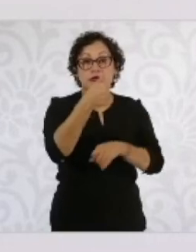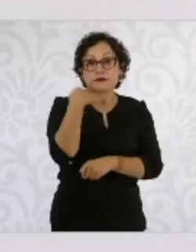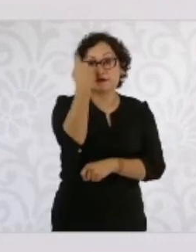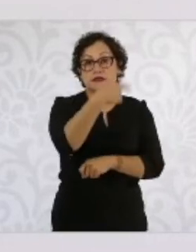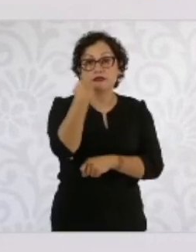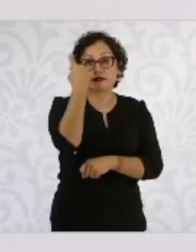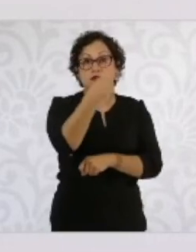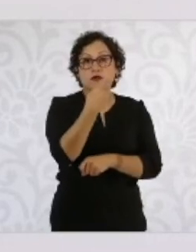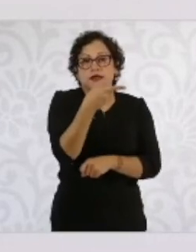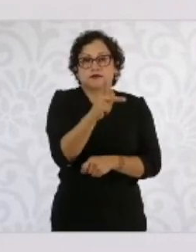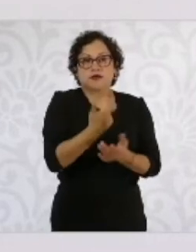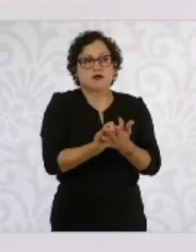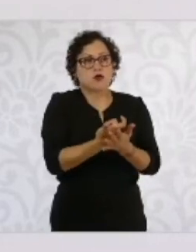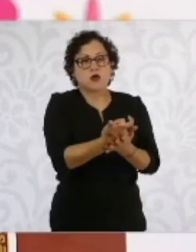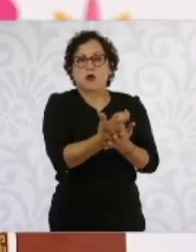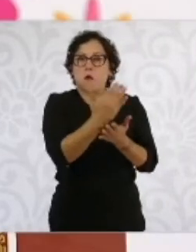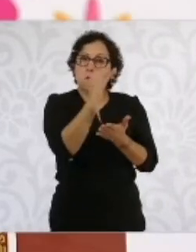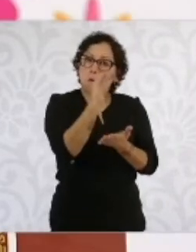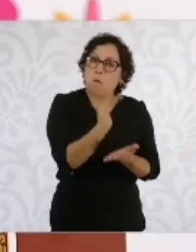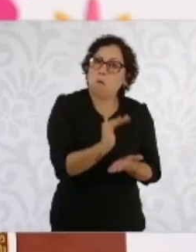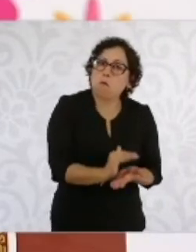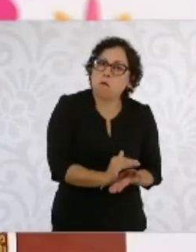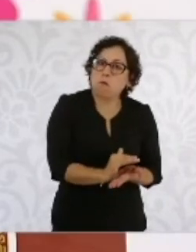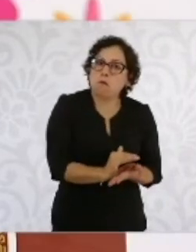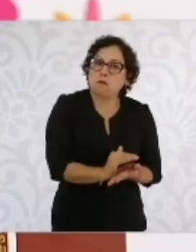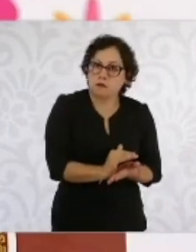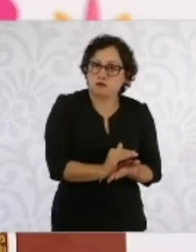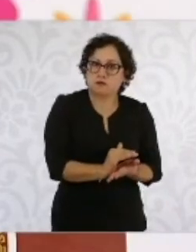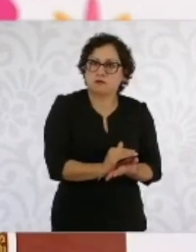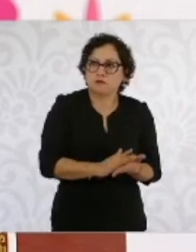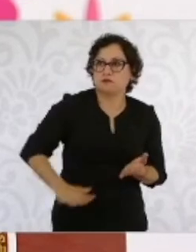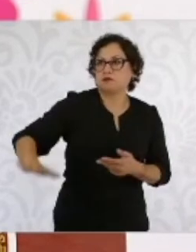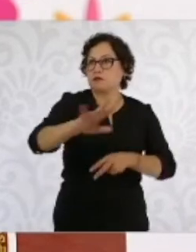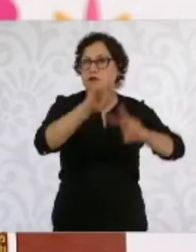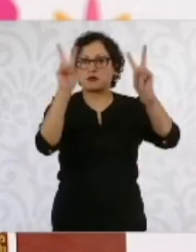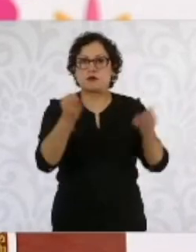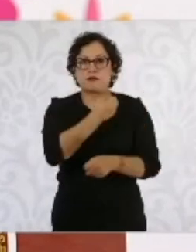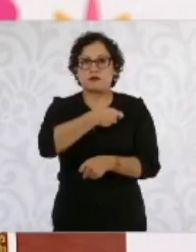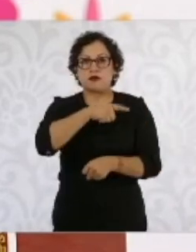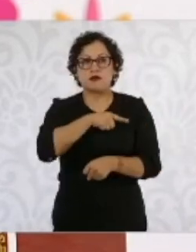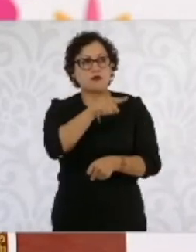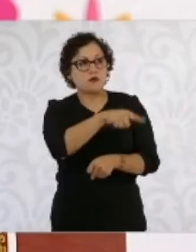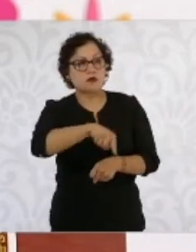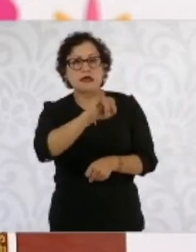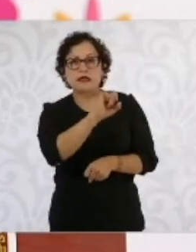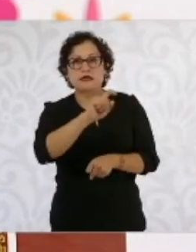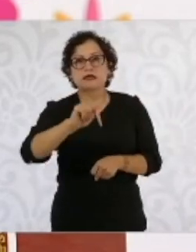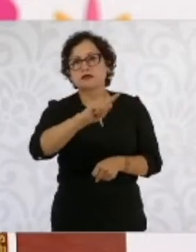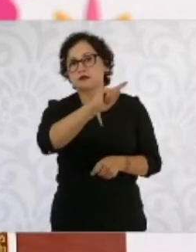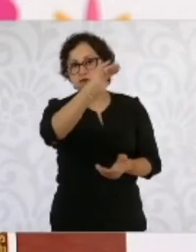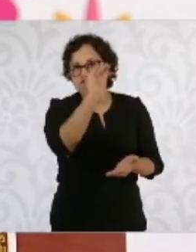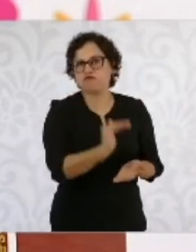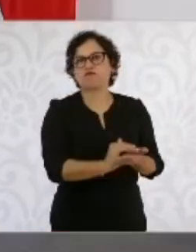salarios más bajos, son los más bajos del sector salud comparados con